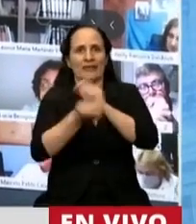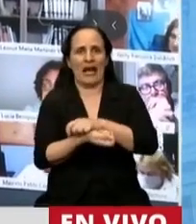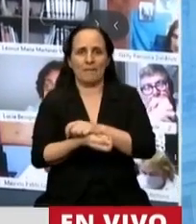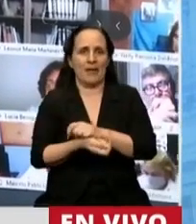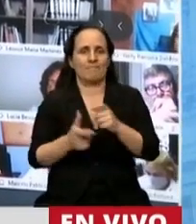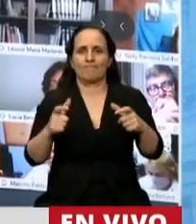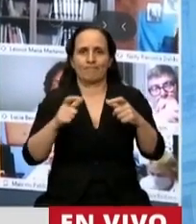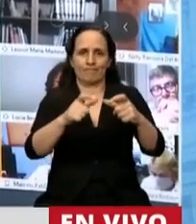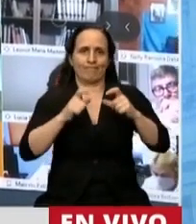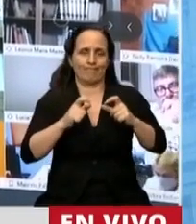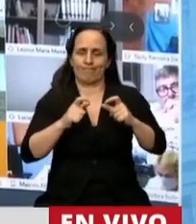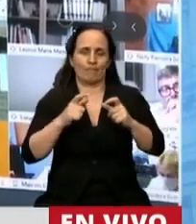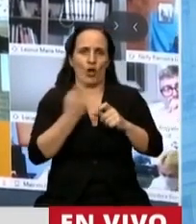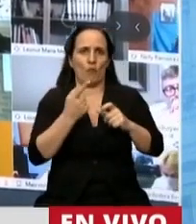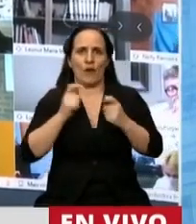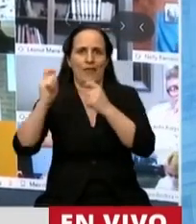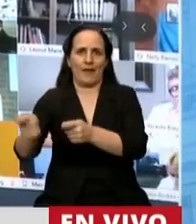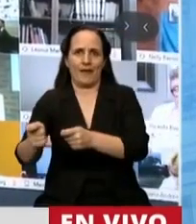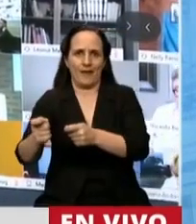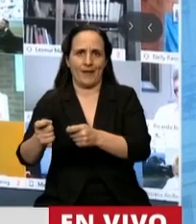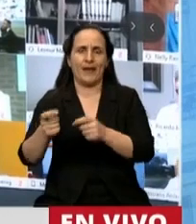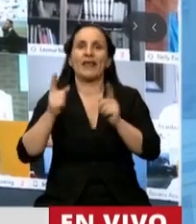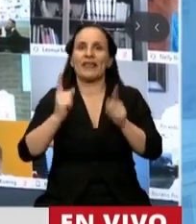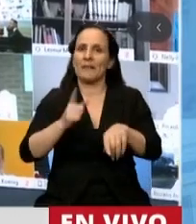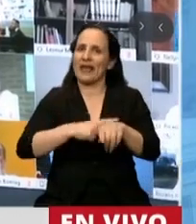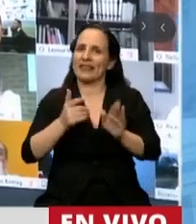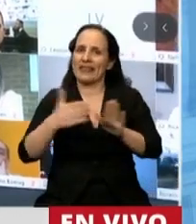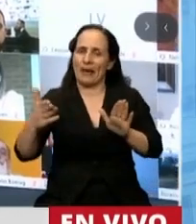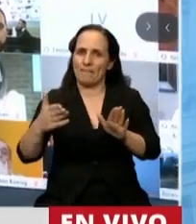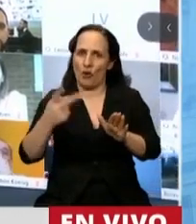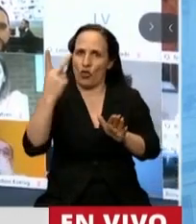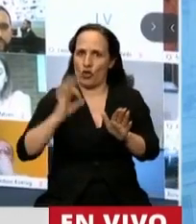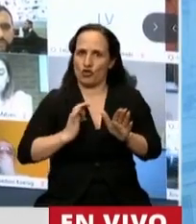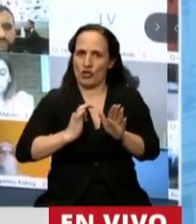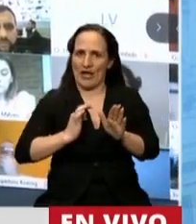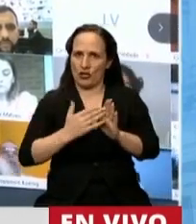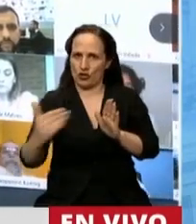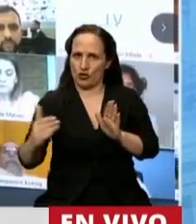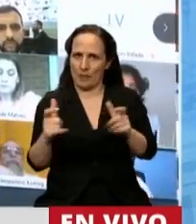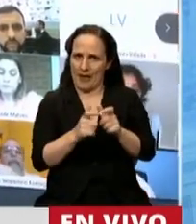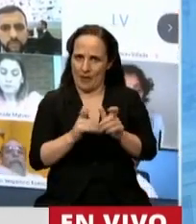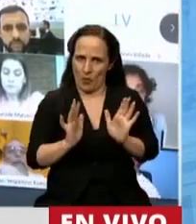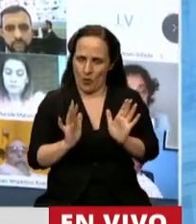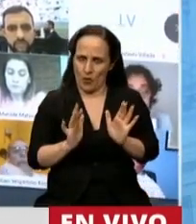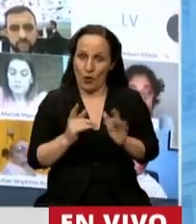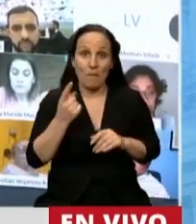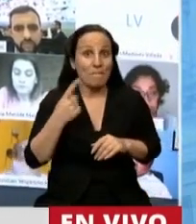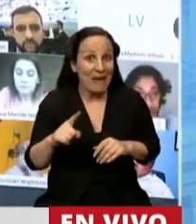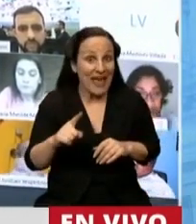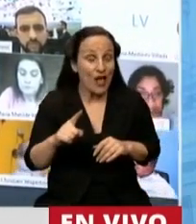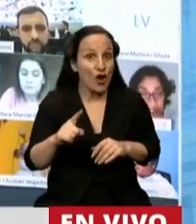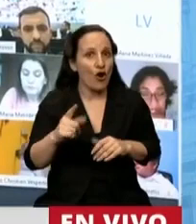darle una temporalidad de uso de 24 meses. Pero también, fíjese,